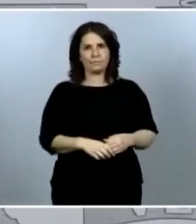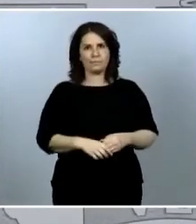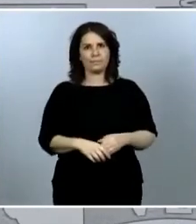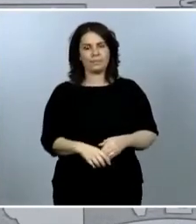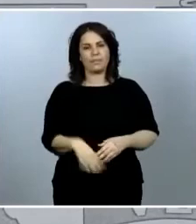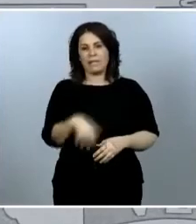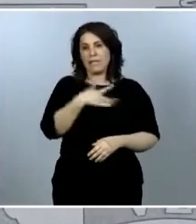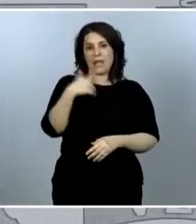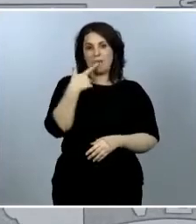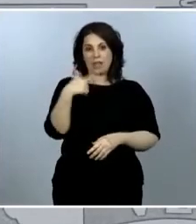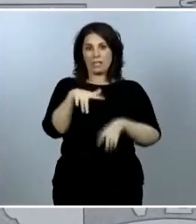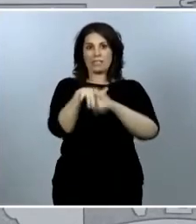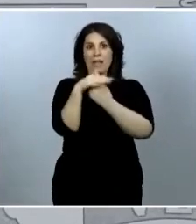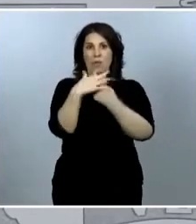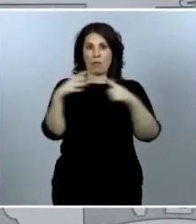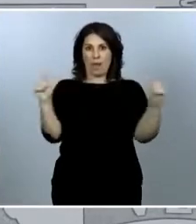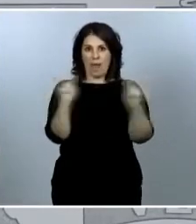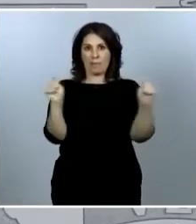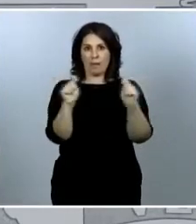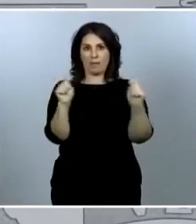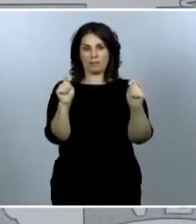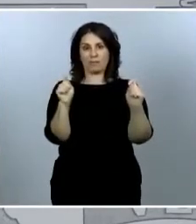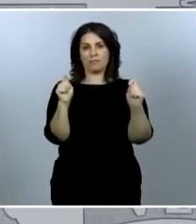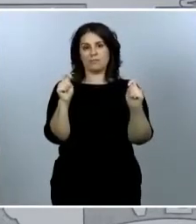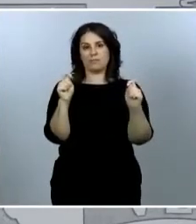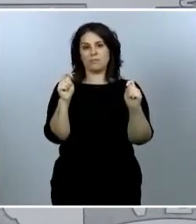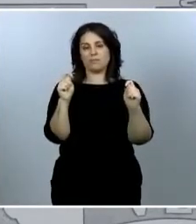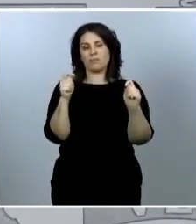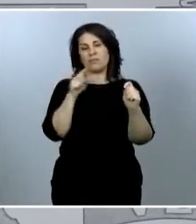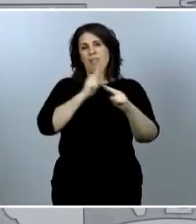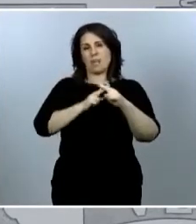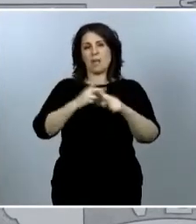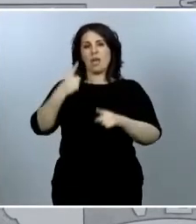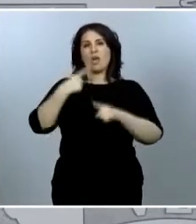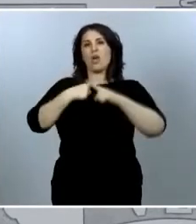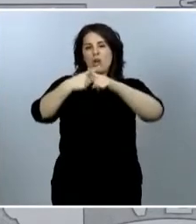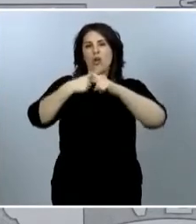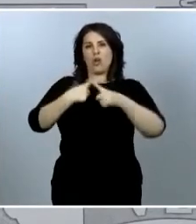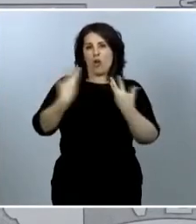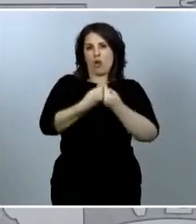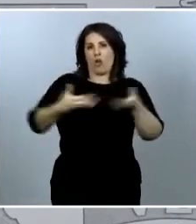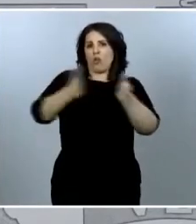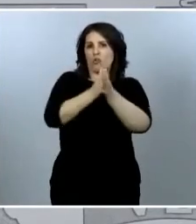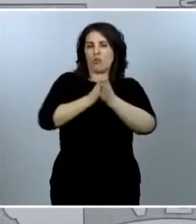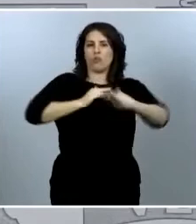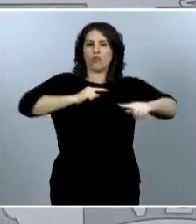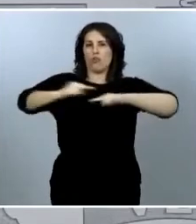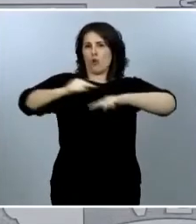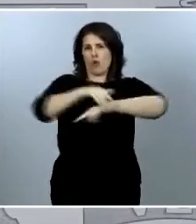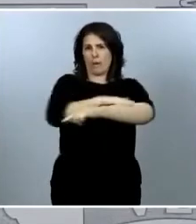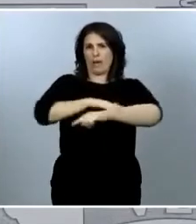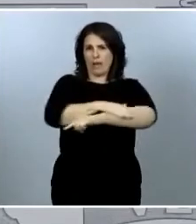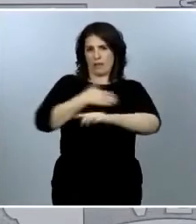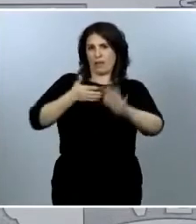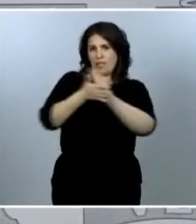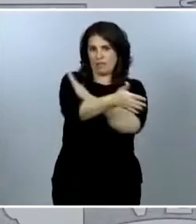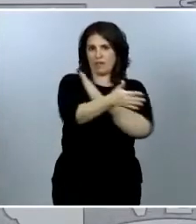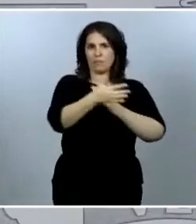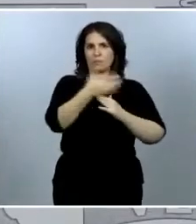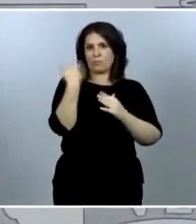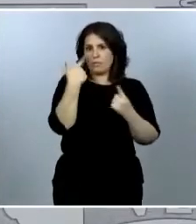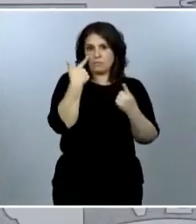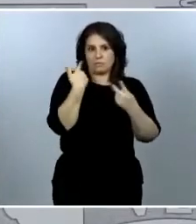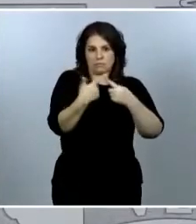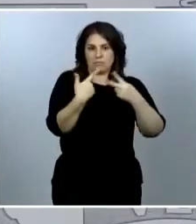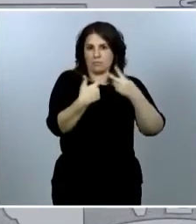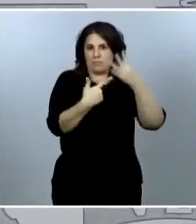la cogobernanza que definimos en ese estado de alarma, ha sido eficaz. Ahí están los datos, ahí están los números, ahí está viéndose el éxito